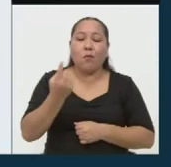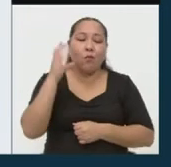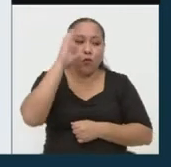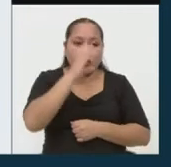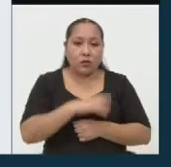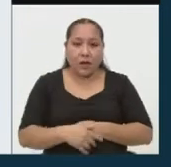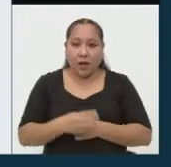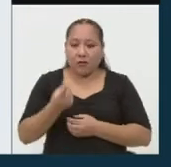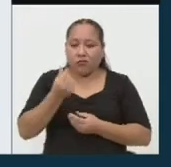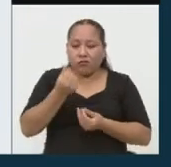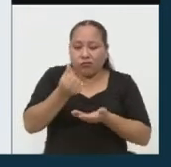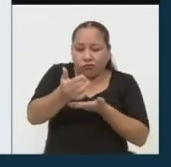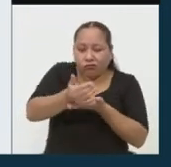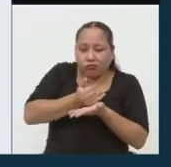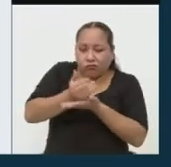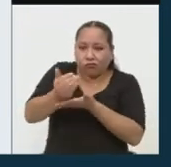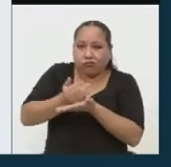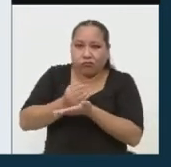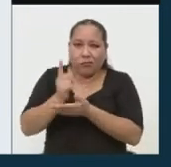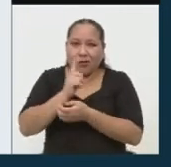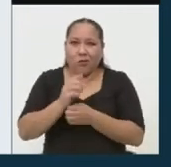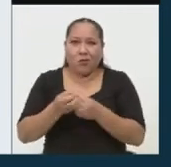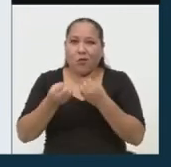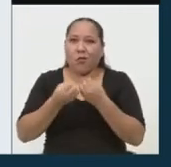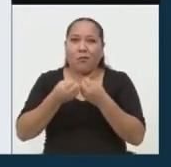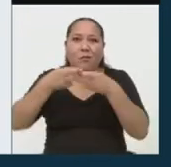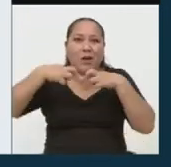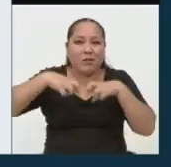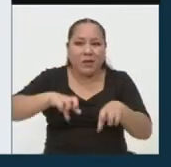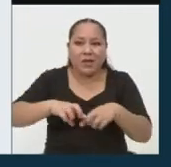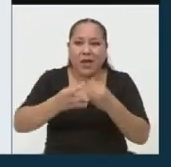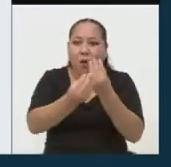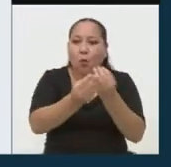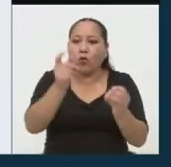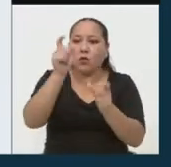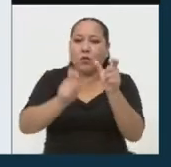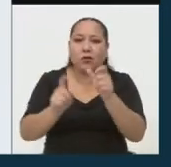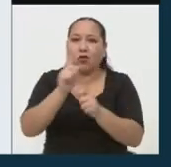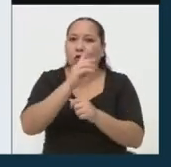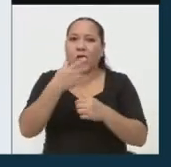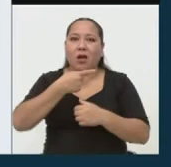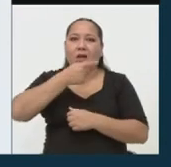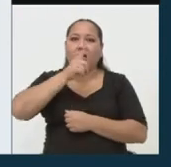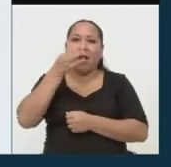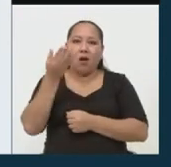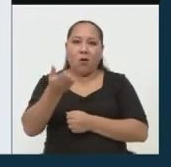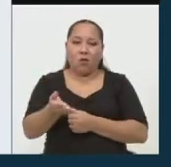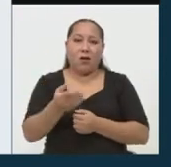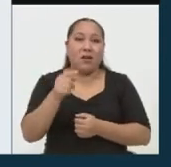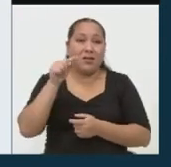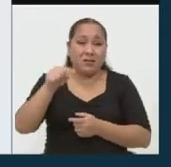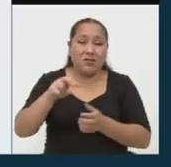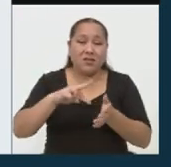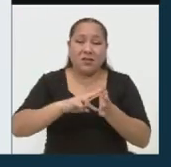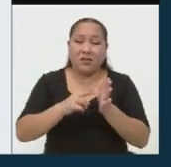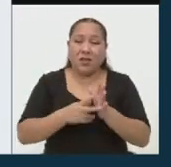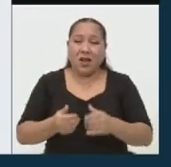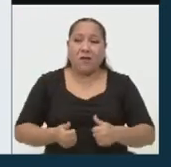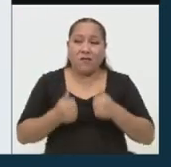ganancia. Y no podemos privar a millones de peruanos de ese elemento líquido que significa vida, vida y desarrollo.